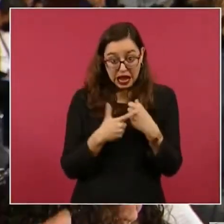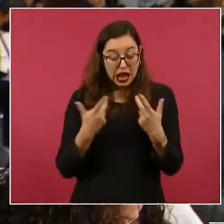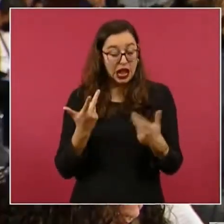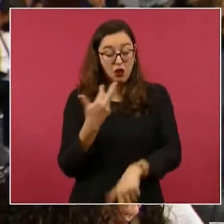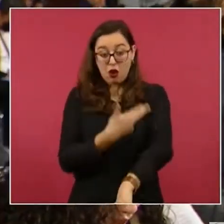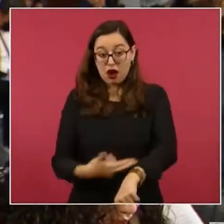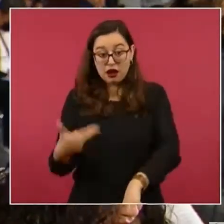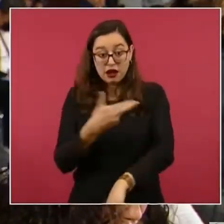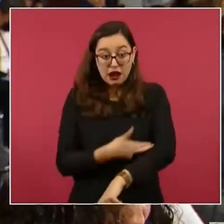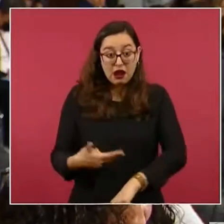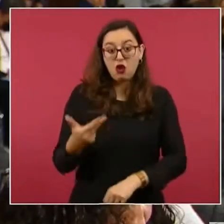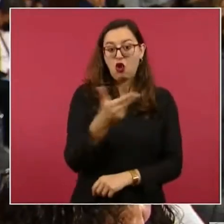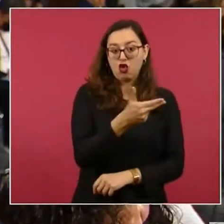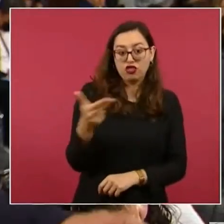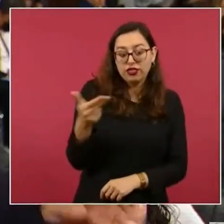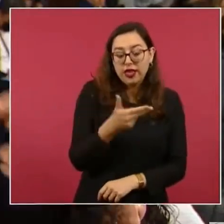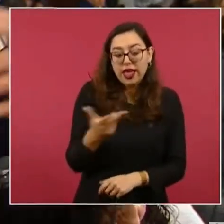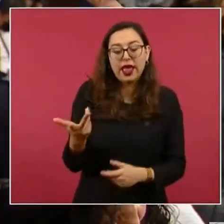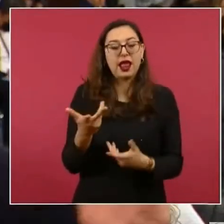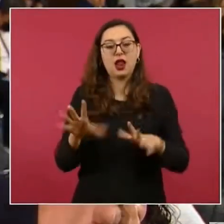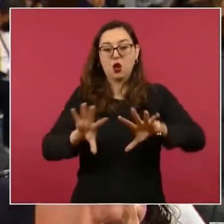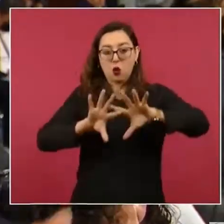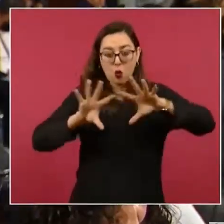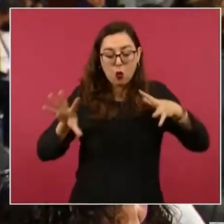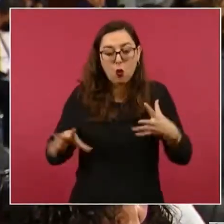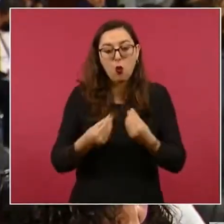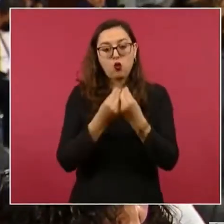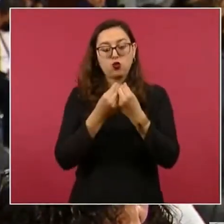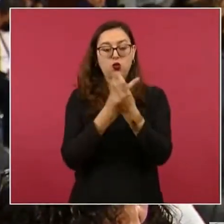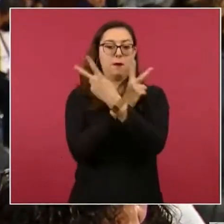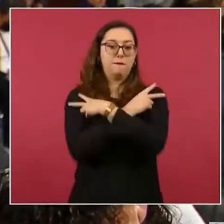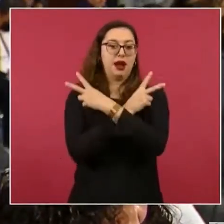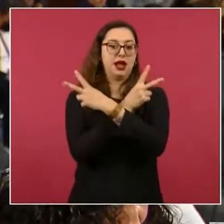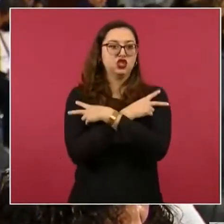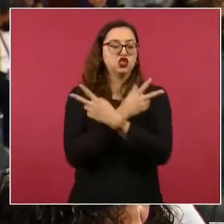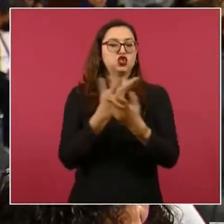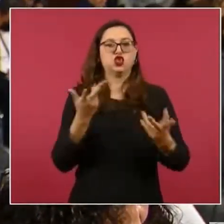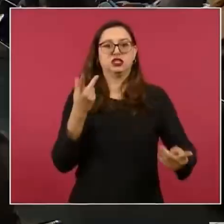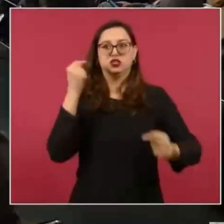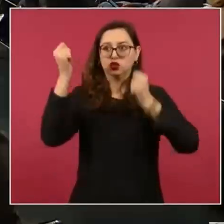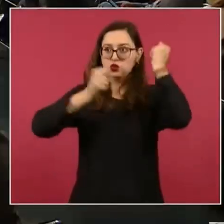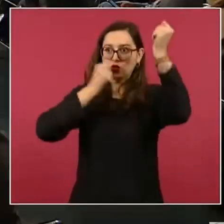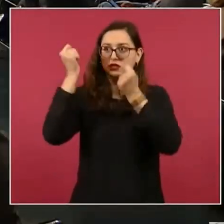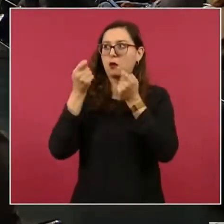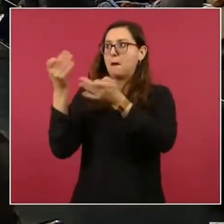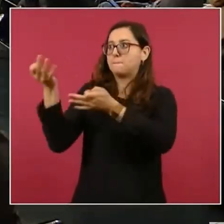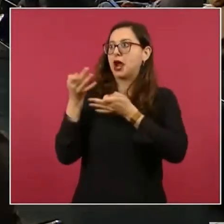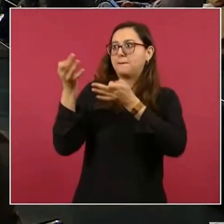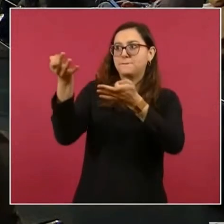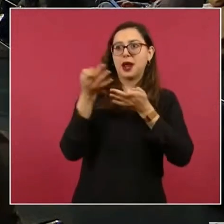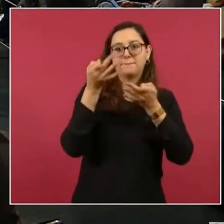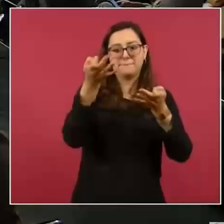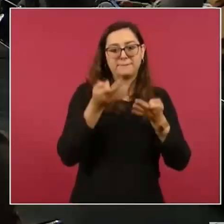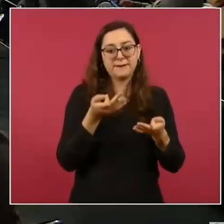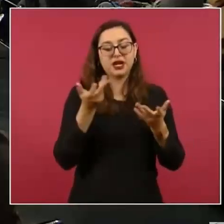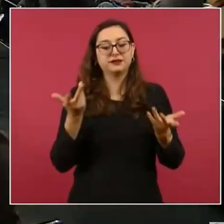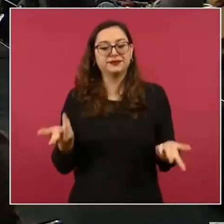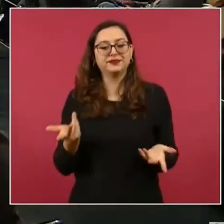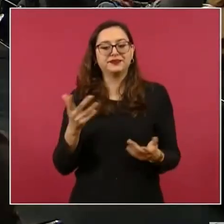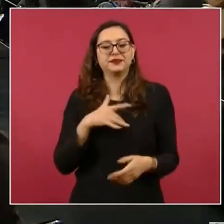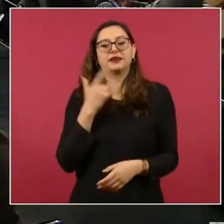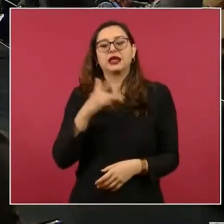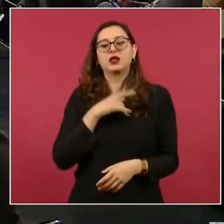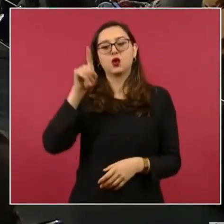o algo para crear estos paquetes vacacionales, que de entrada van a ser muy atractivos para todos los europeos,